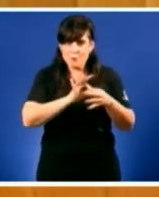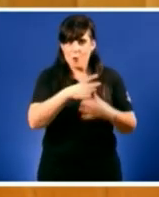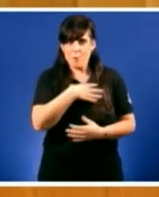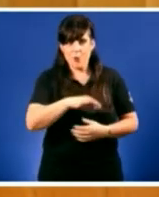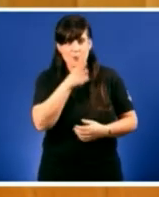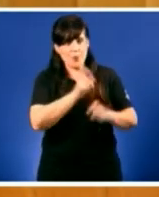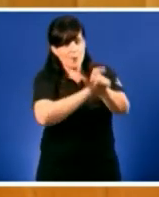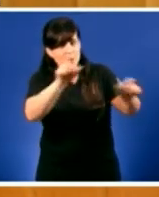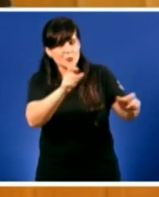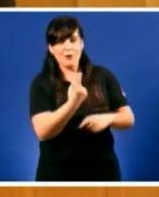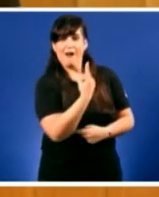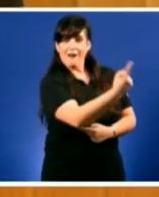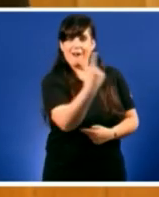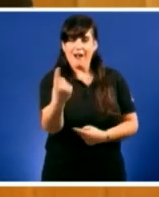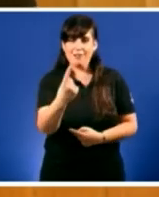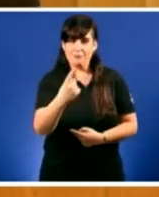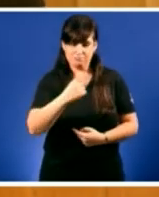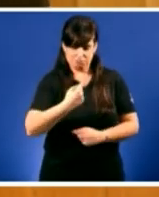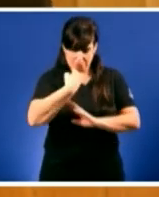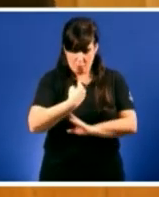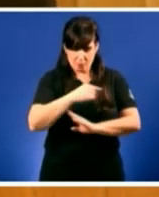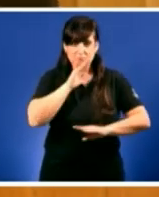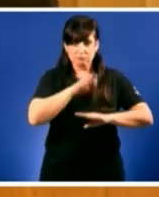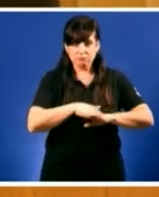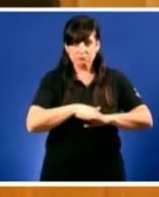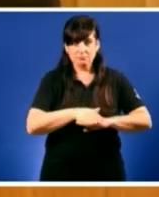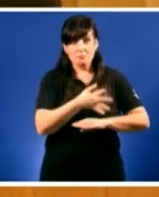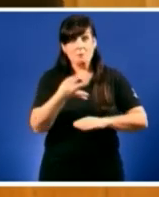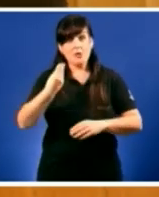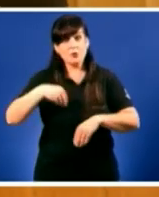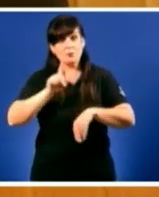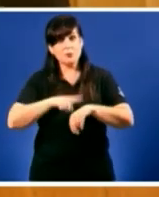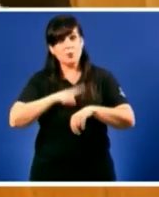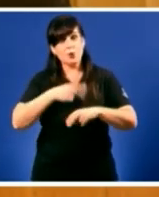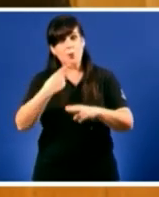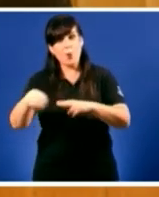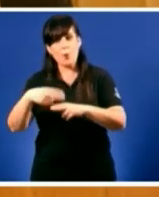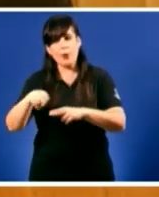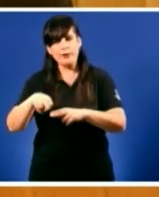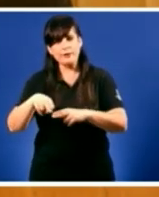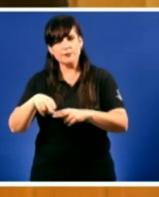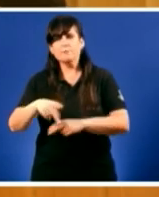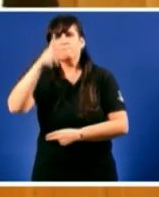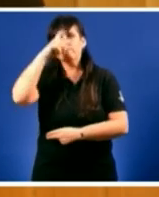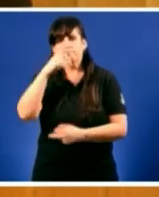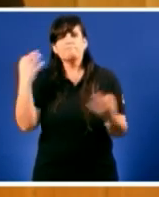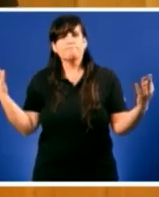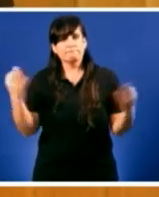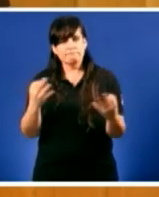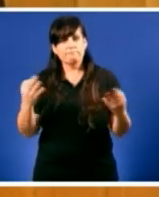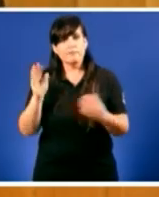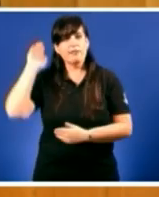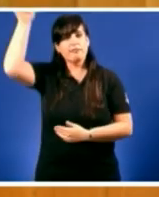cidadán e cando os dirixentes lembran en cada momento do seu traballo que sigue vixente a máxima de que a